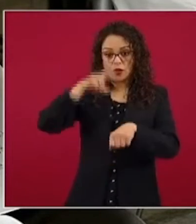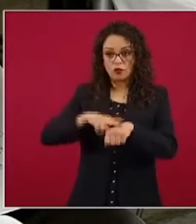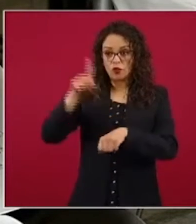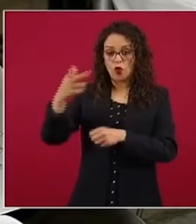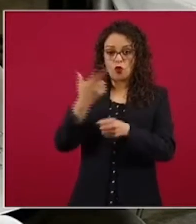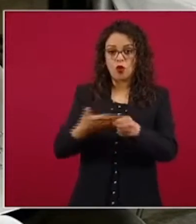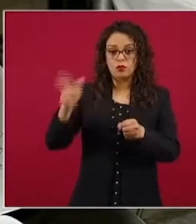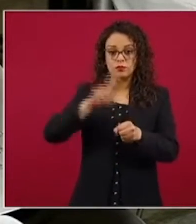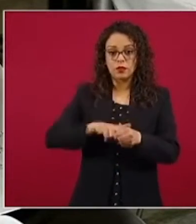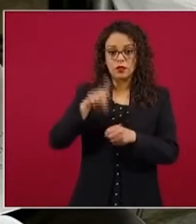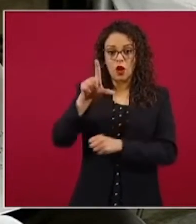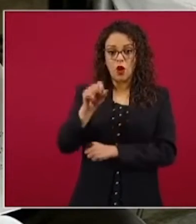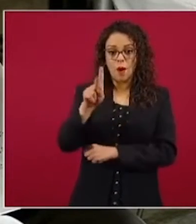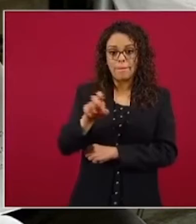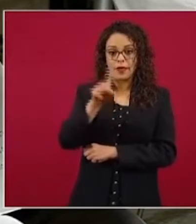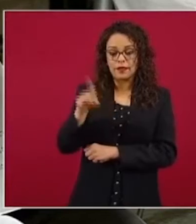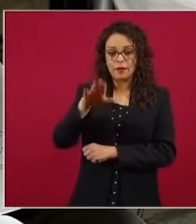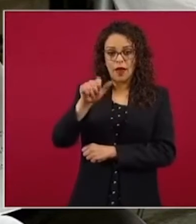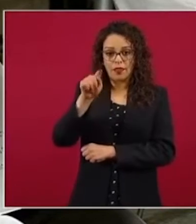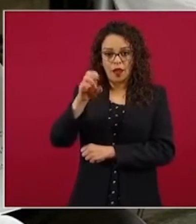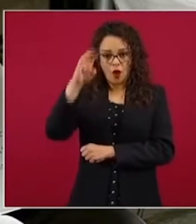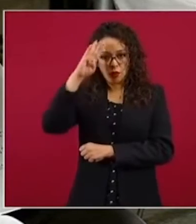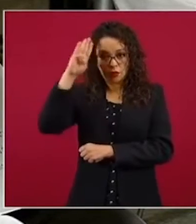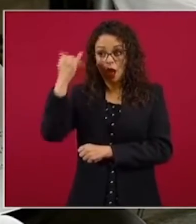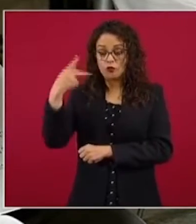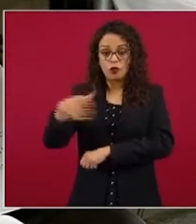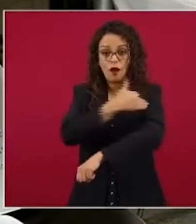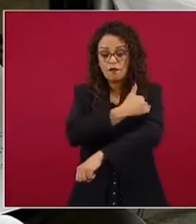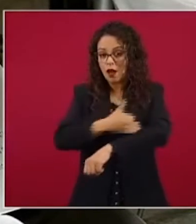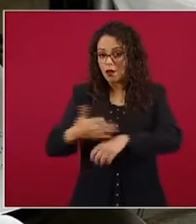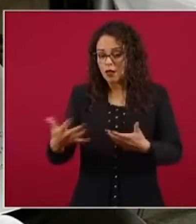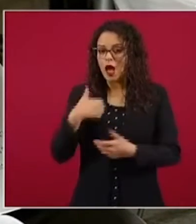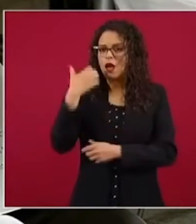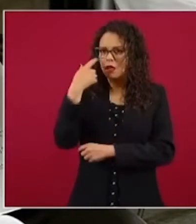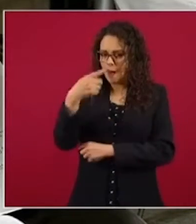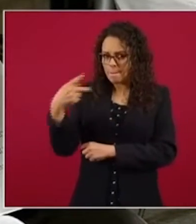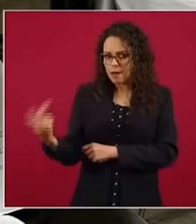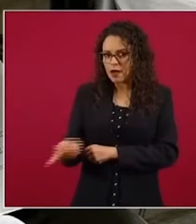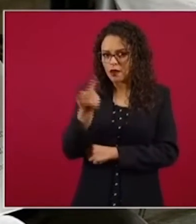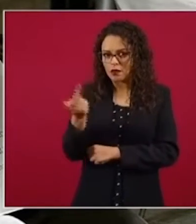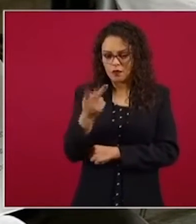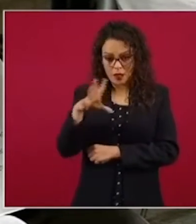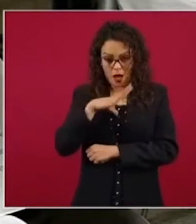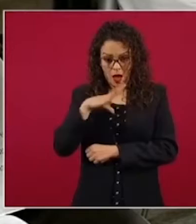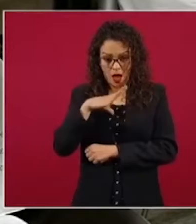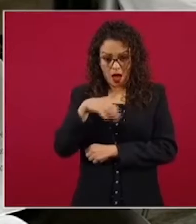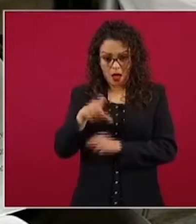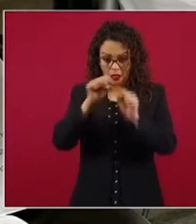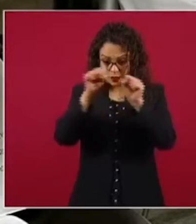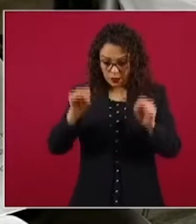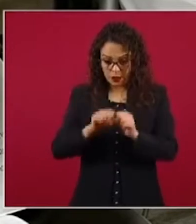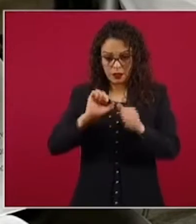toda su familia. Entonces, lo que les quería preguntar es si hay algún sistema o cómo están haciendo